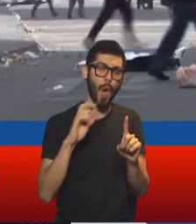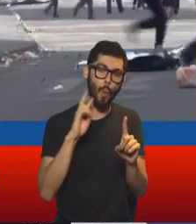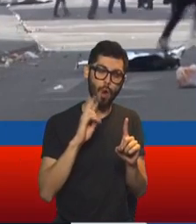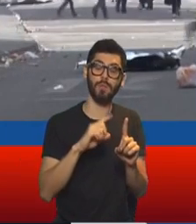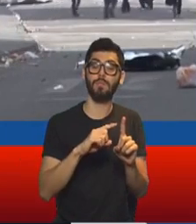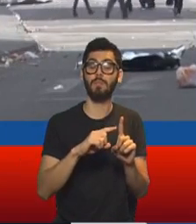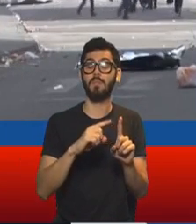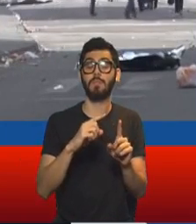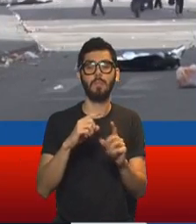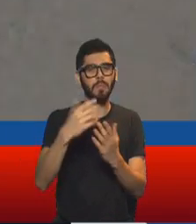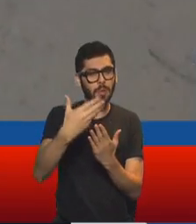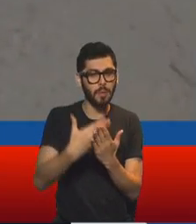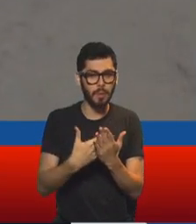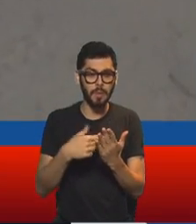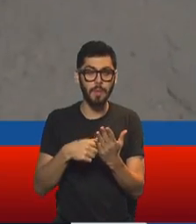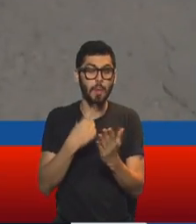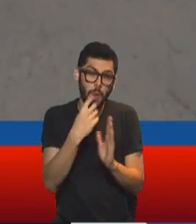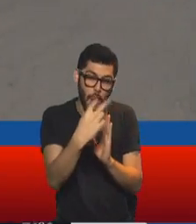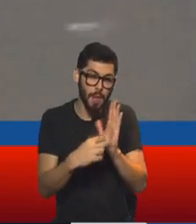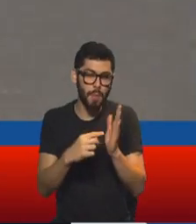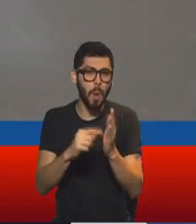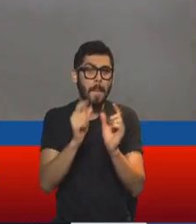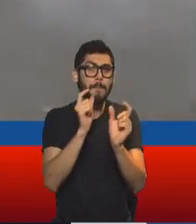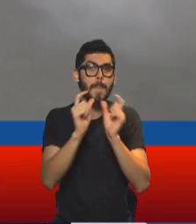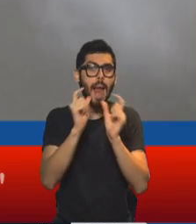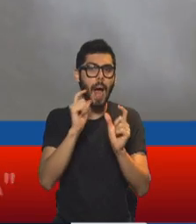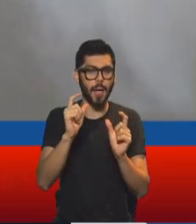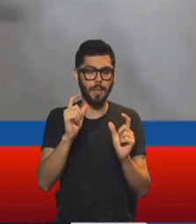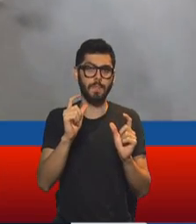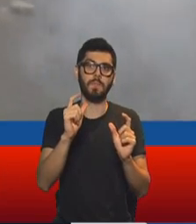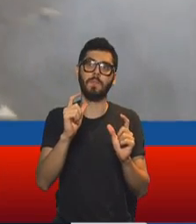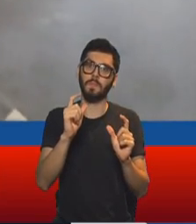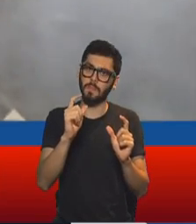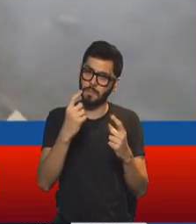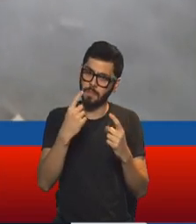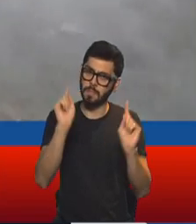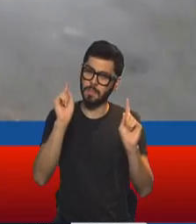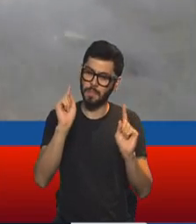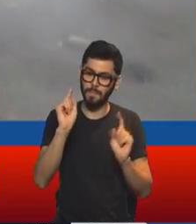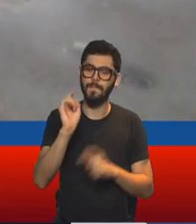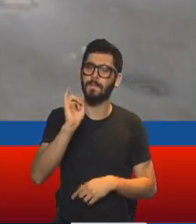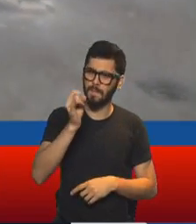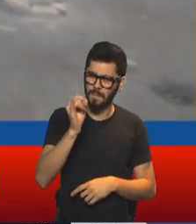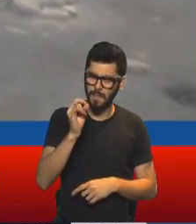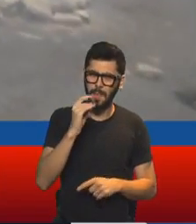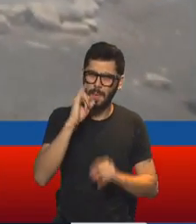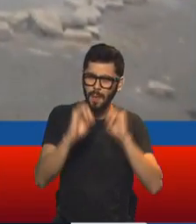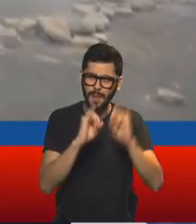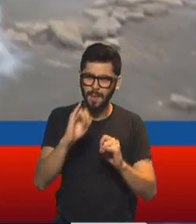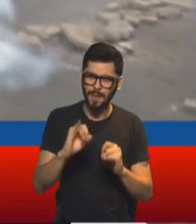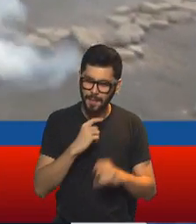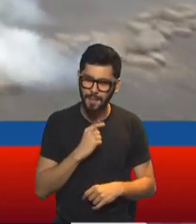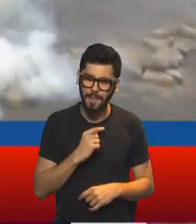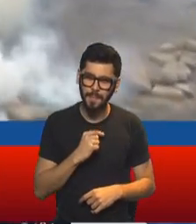pero es muy llamativa la terminología utilizada, ¿no? Exactamente. ¿Te parece que empecemos a repasar eso?